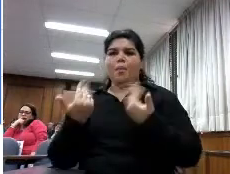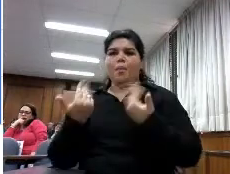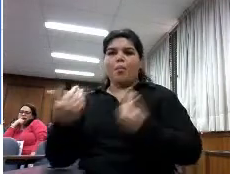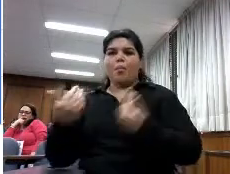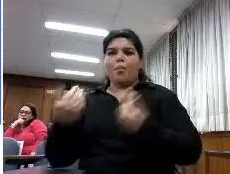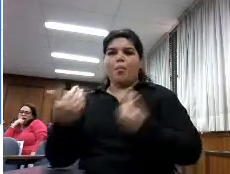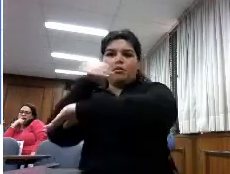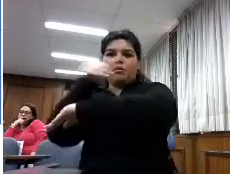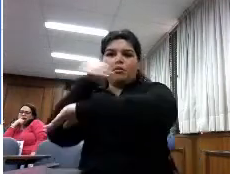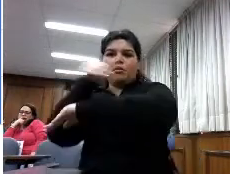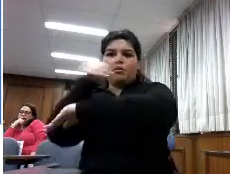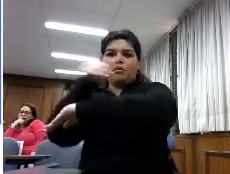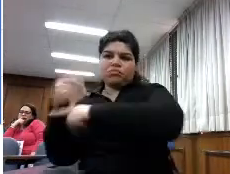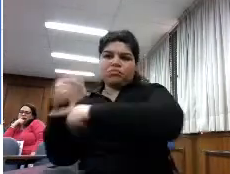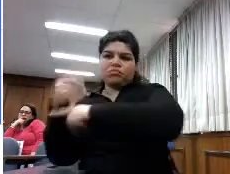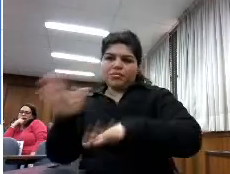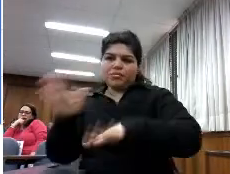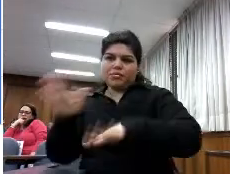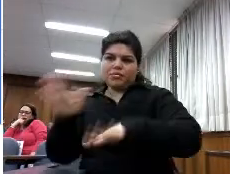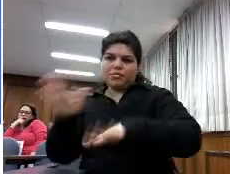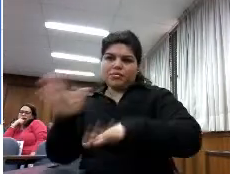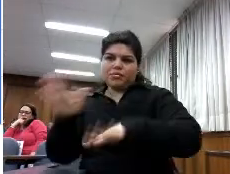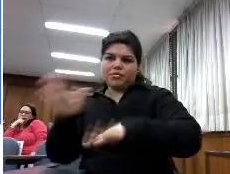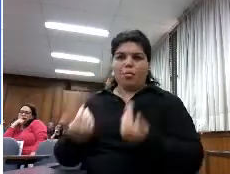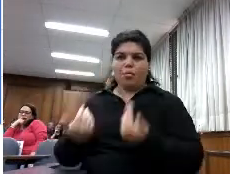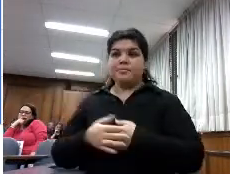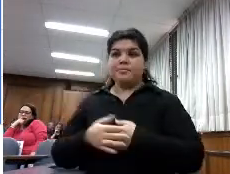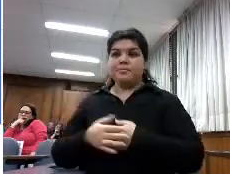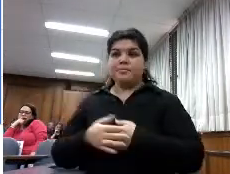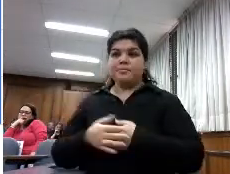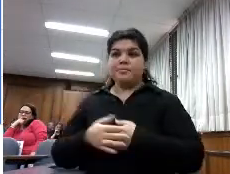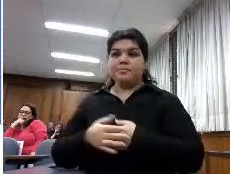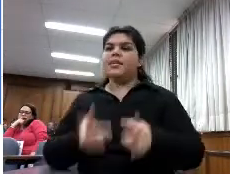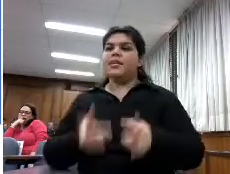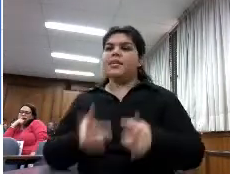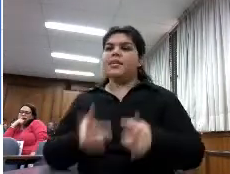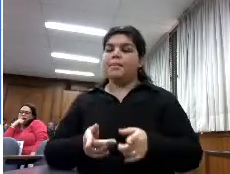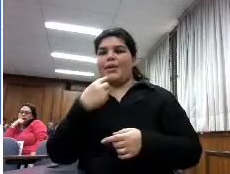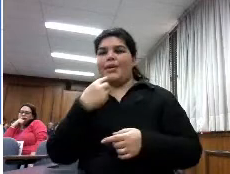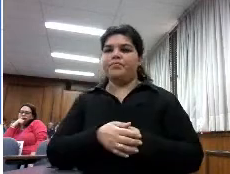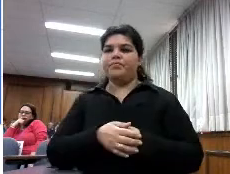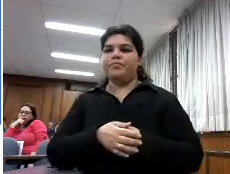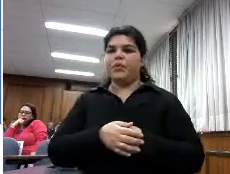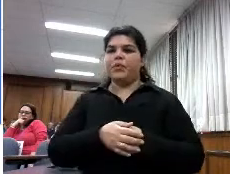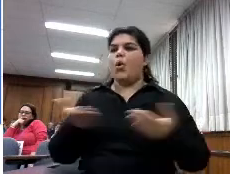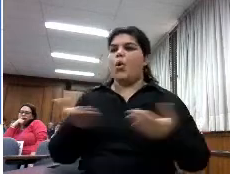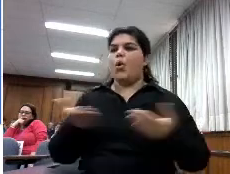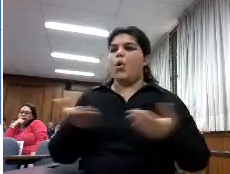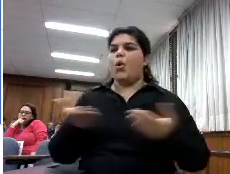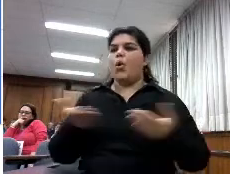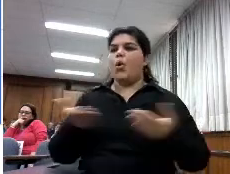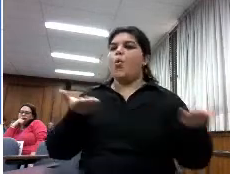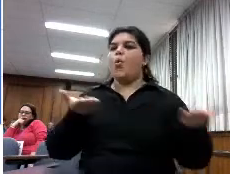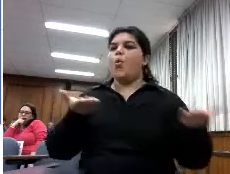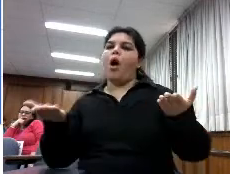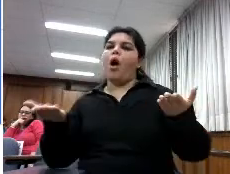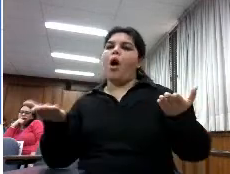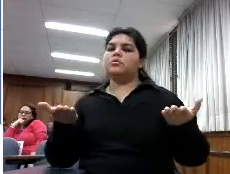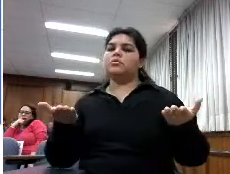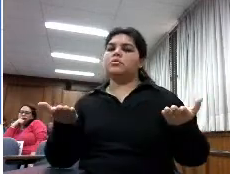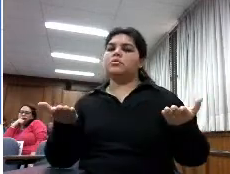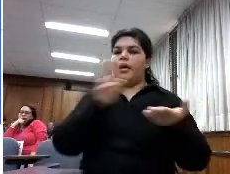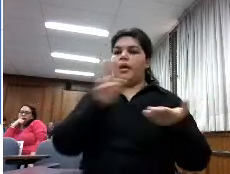cuando les preguntamos que cuáles de los dos formatos eran más apropiados para leer de cubierta a cubierta las